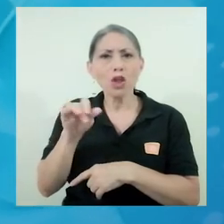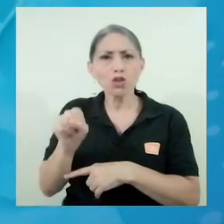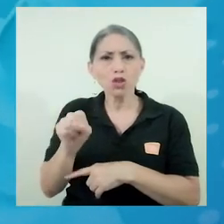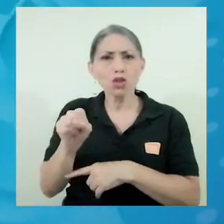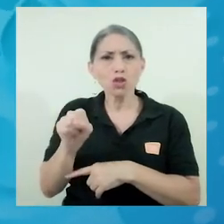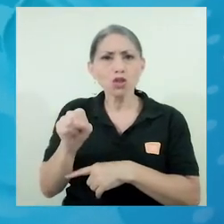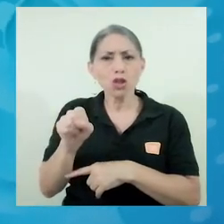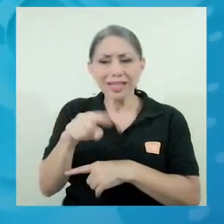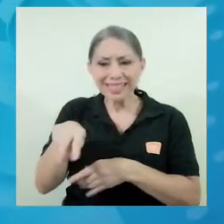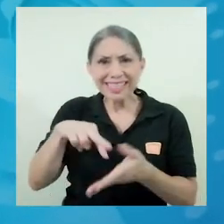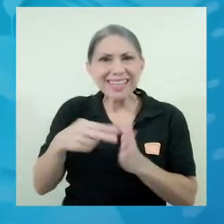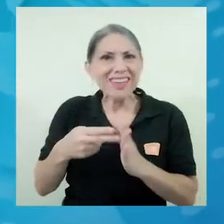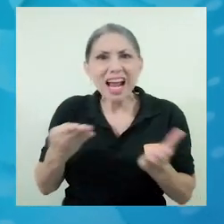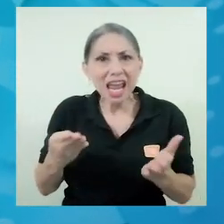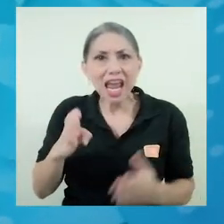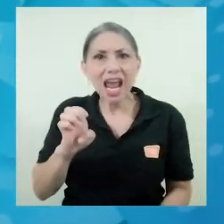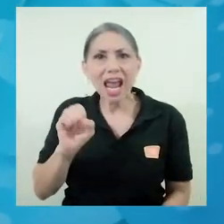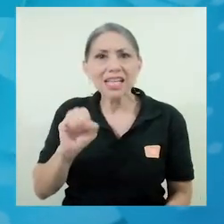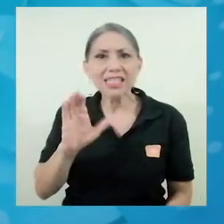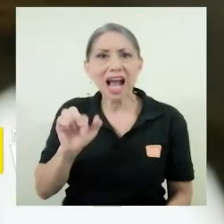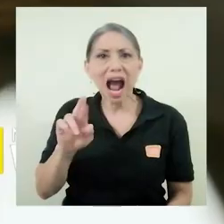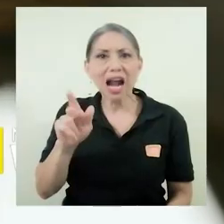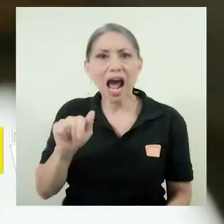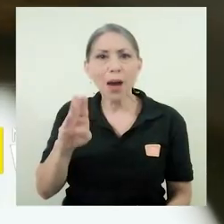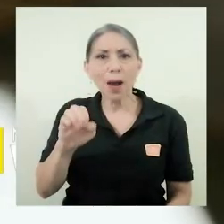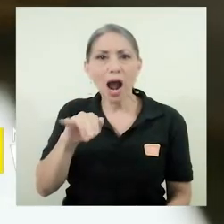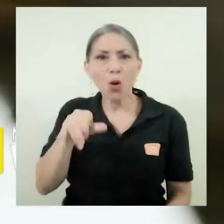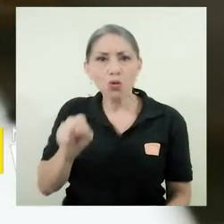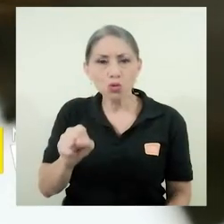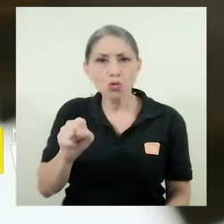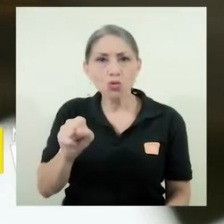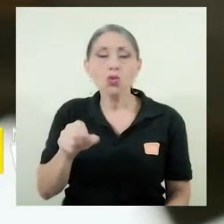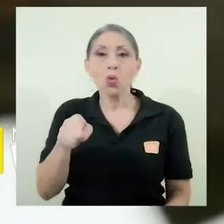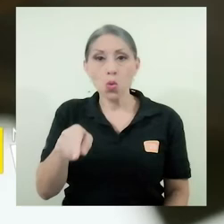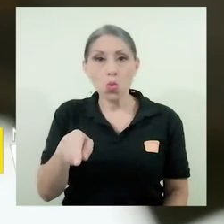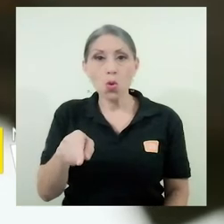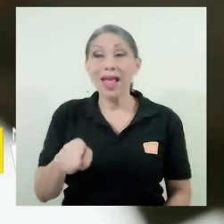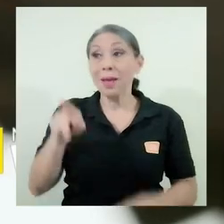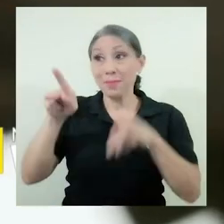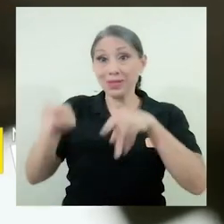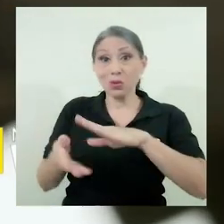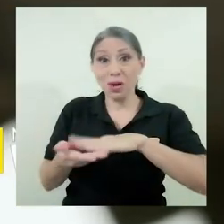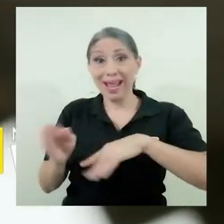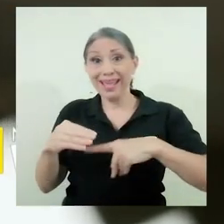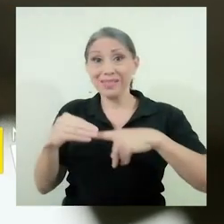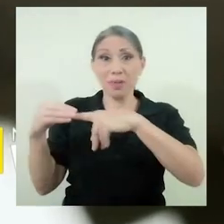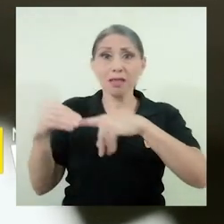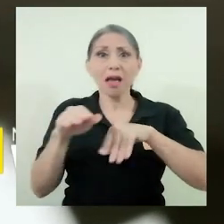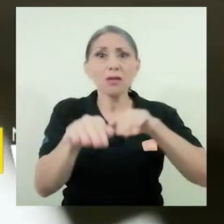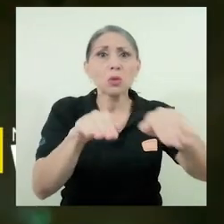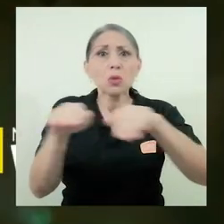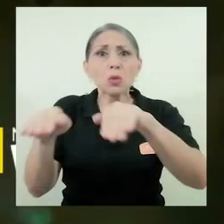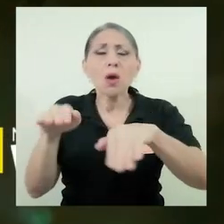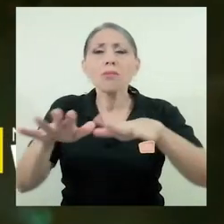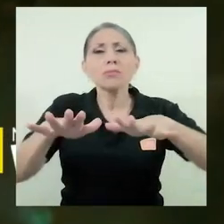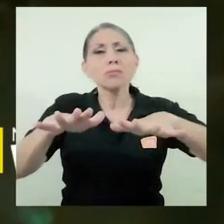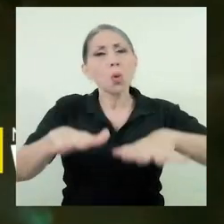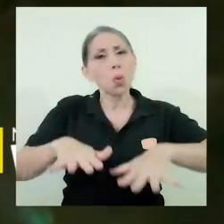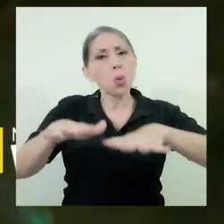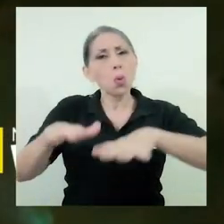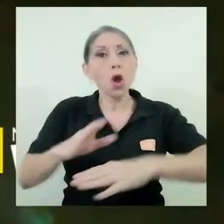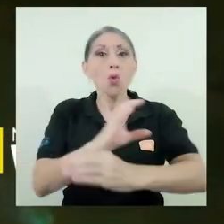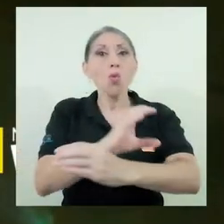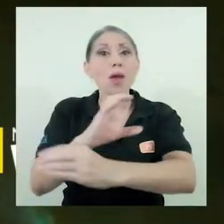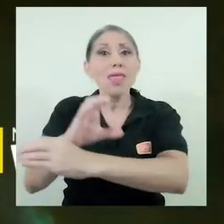que tienen las caquitas son escarabajos el experto hace un llamado a la población a mantener la calma y a